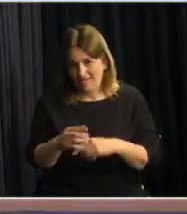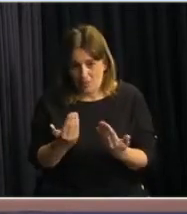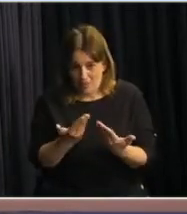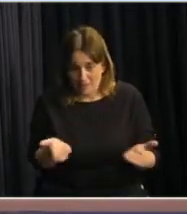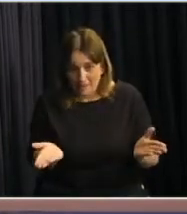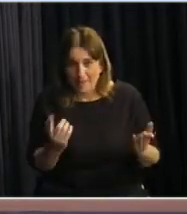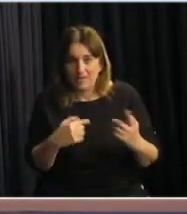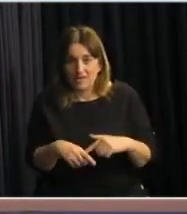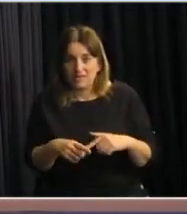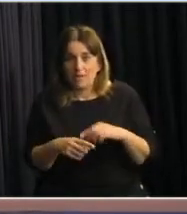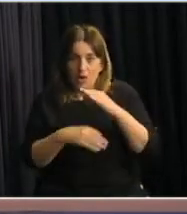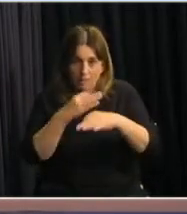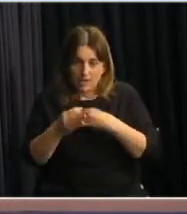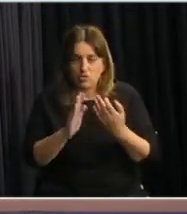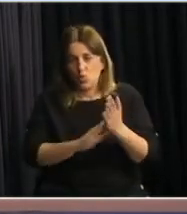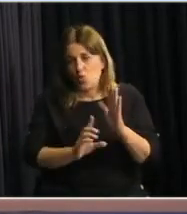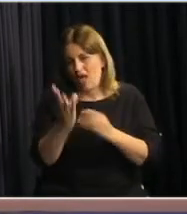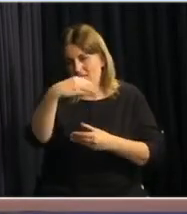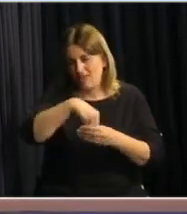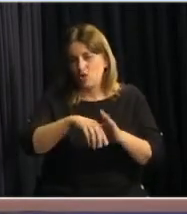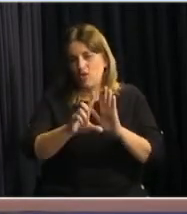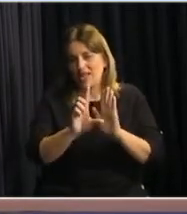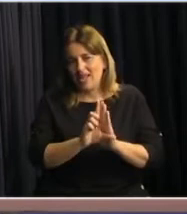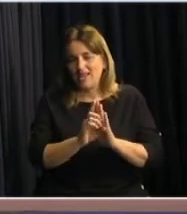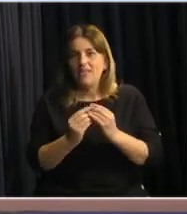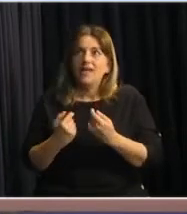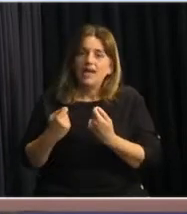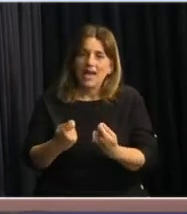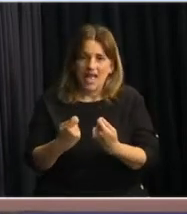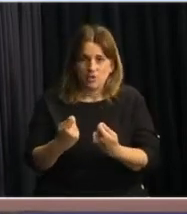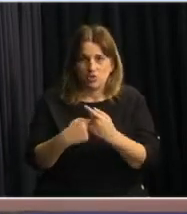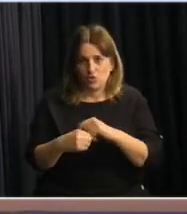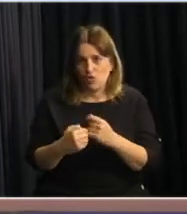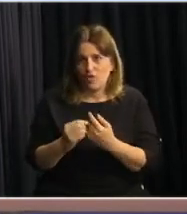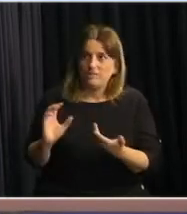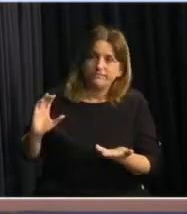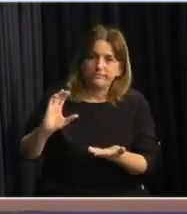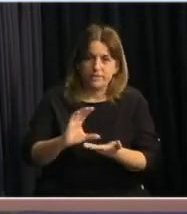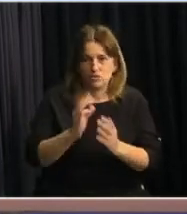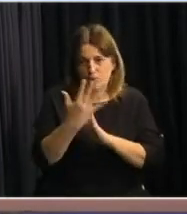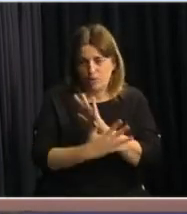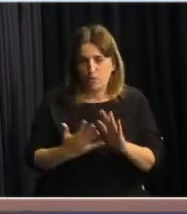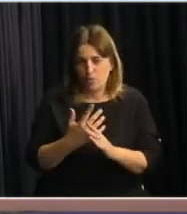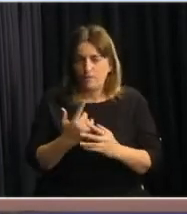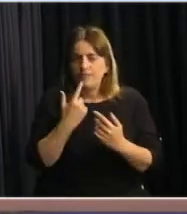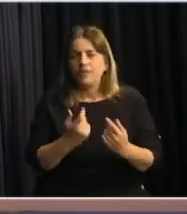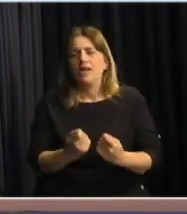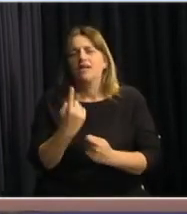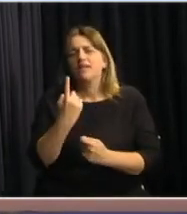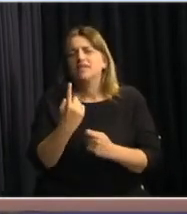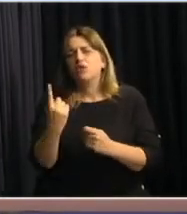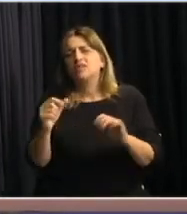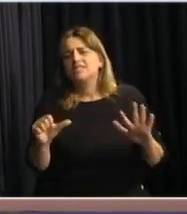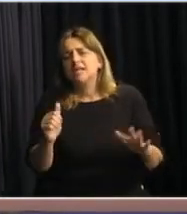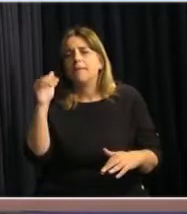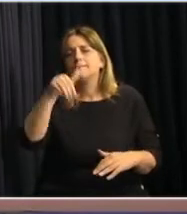que acompaña la Ley del Presupuesto Nacional. En ese momento estimamos que se gastarían unos 116 millones